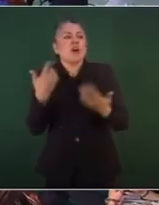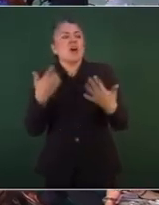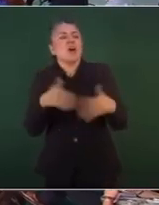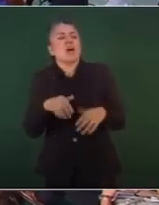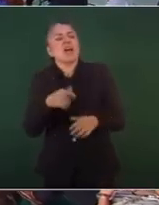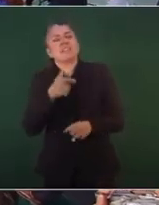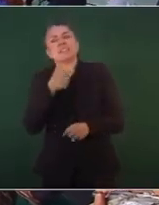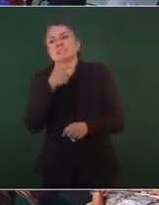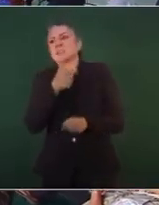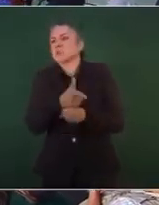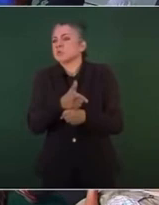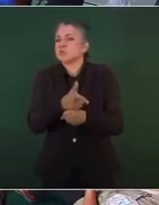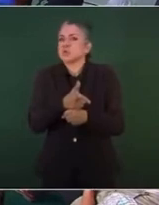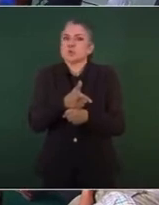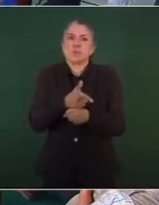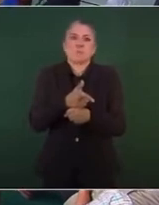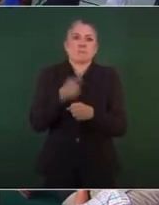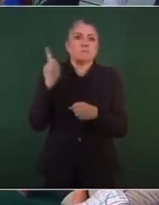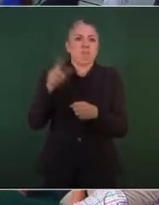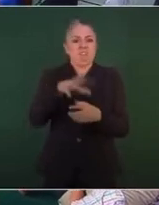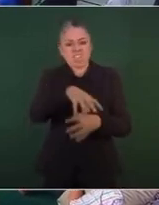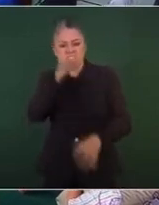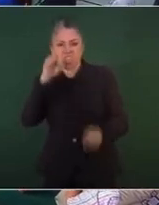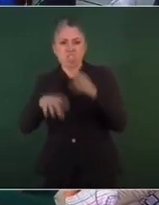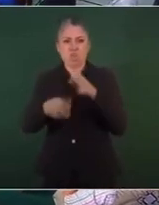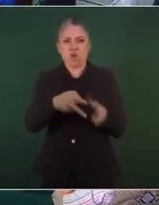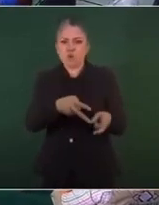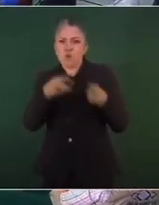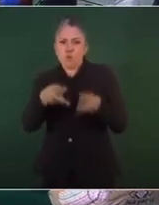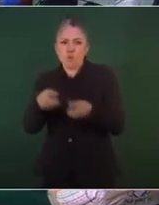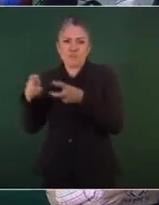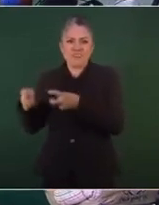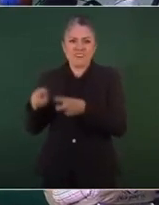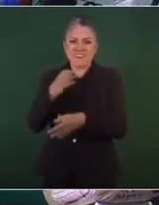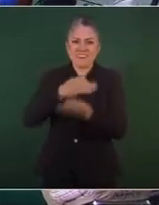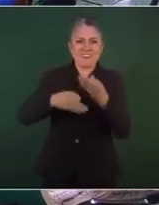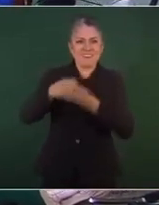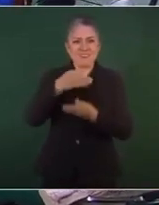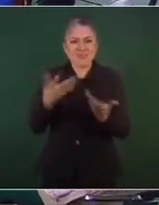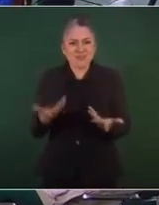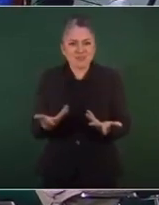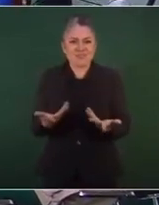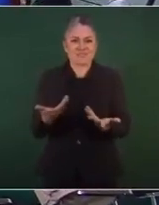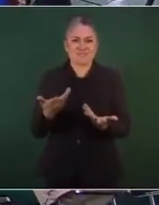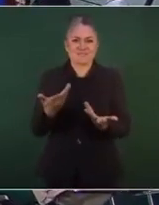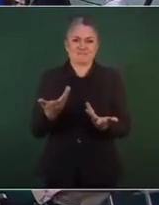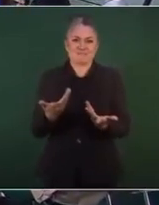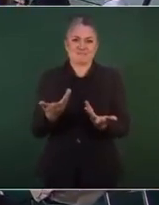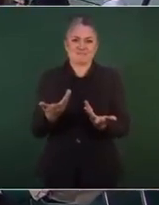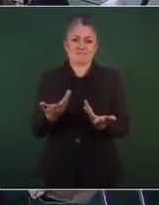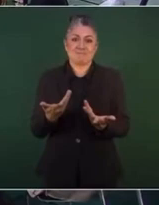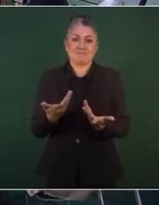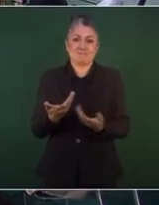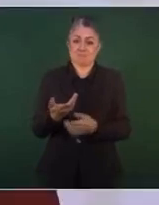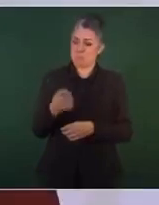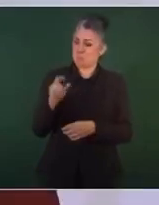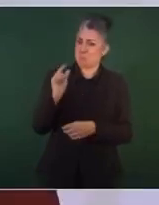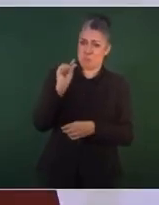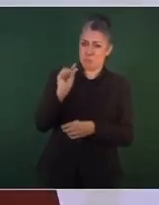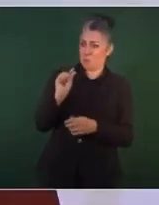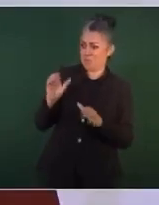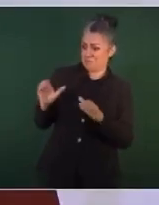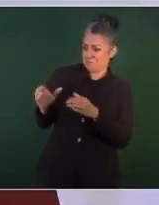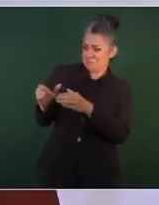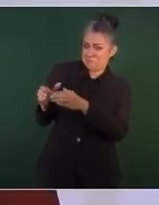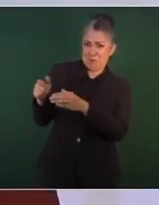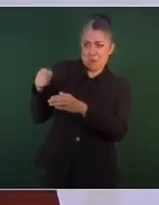de que nos estaban saqueando, de que una minoría se hacía